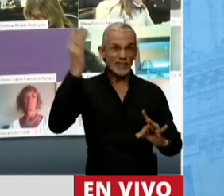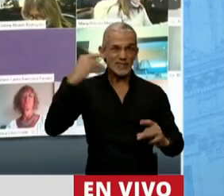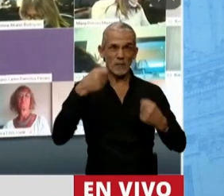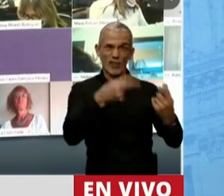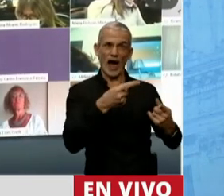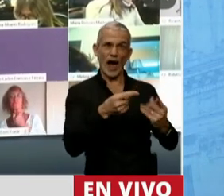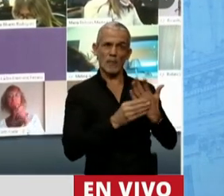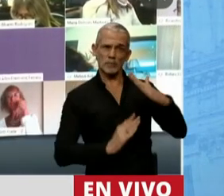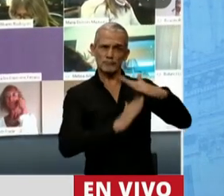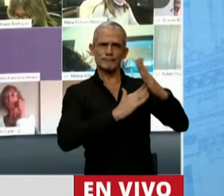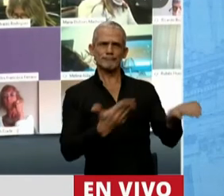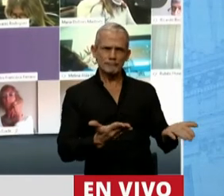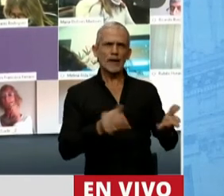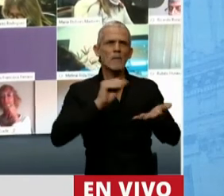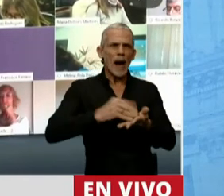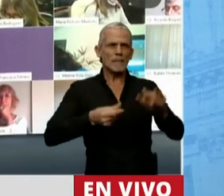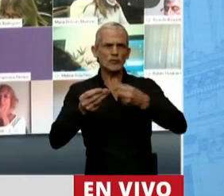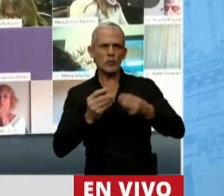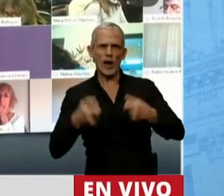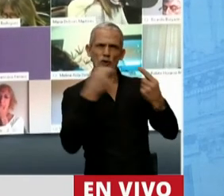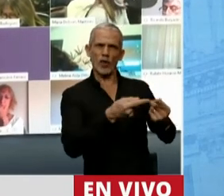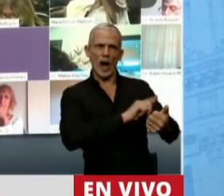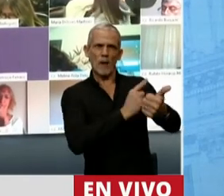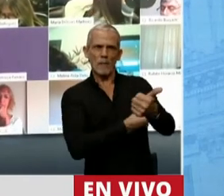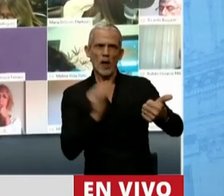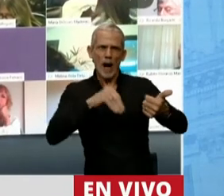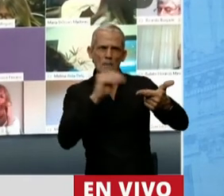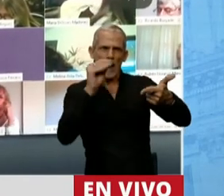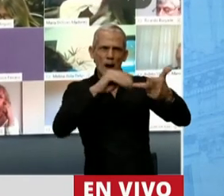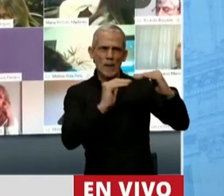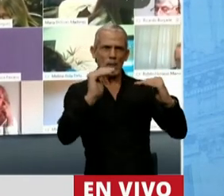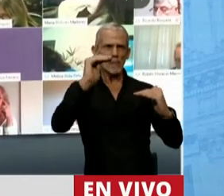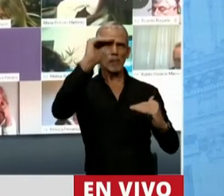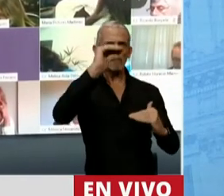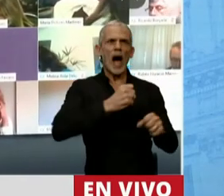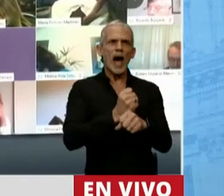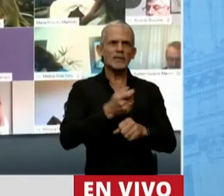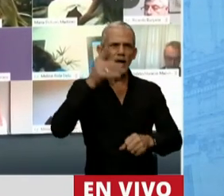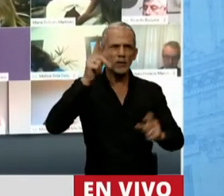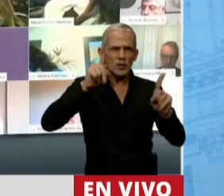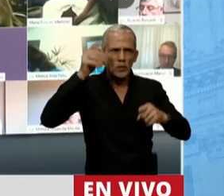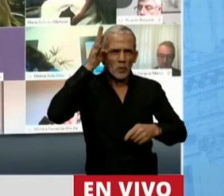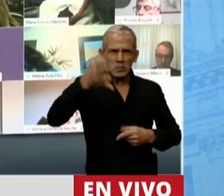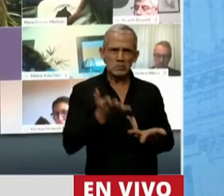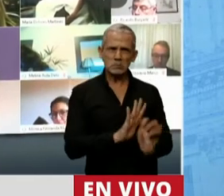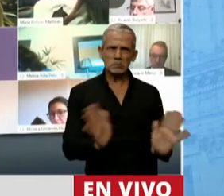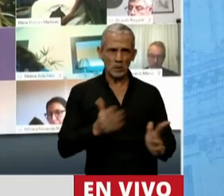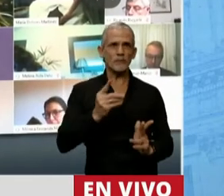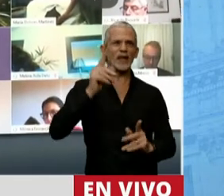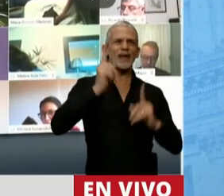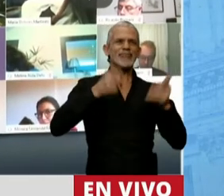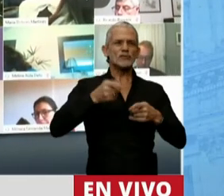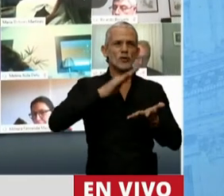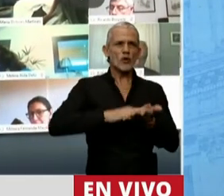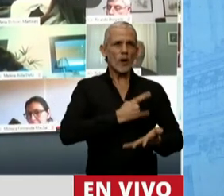alcanzó con los superpoderes presupuestarios. Ahora los superpoderes para decidir sobre las cuestiones que son propias de la